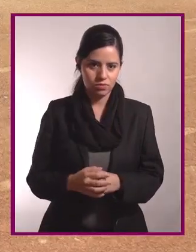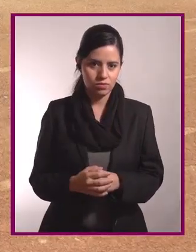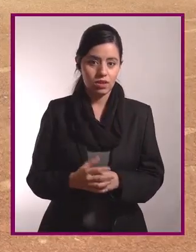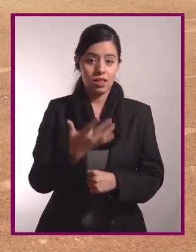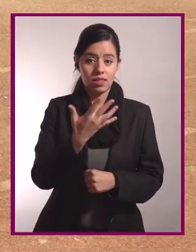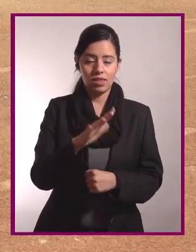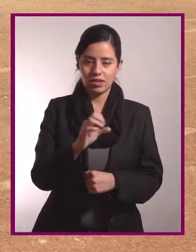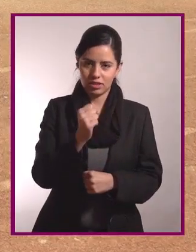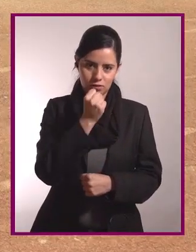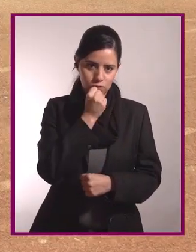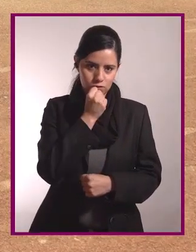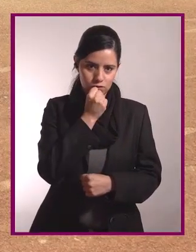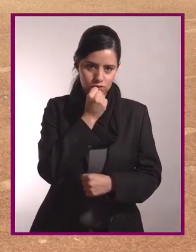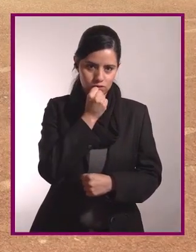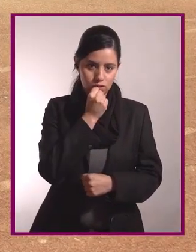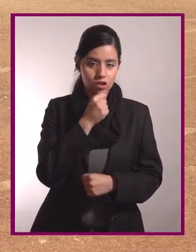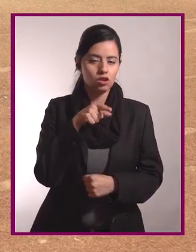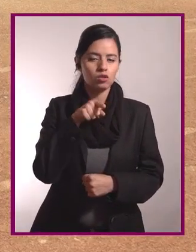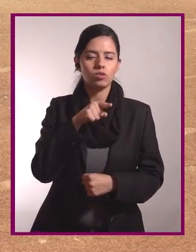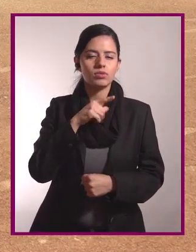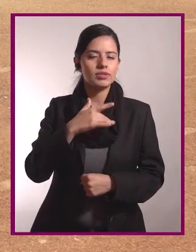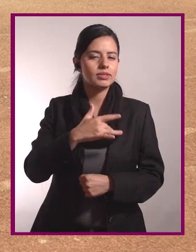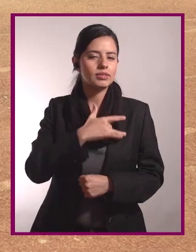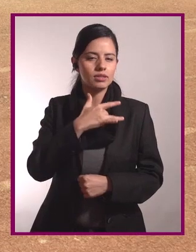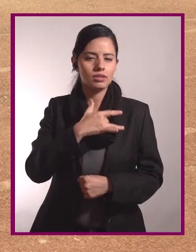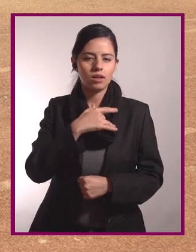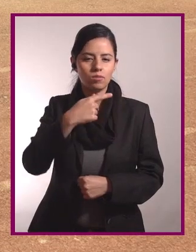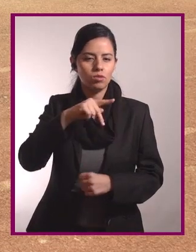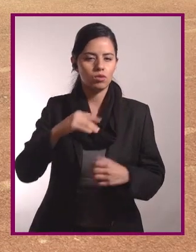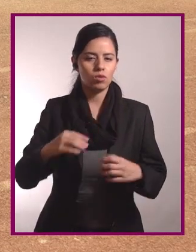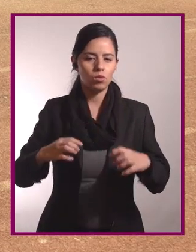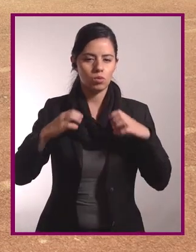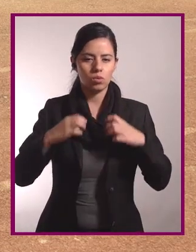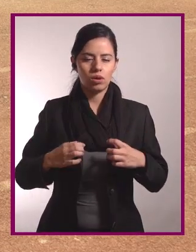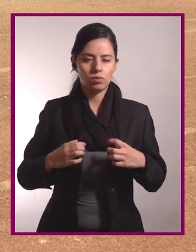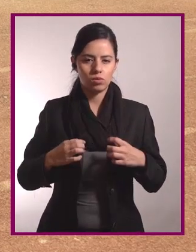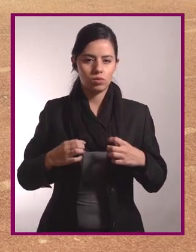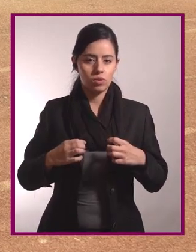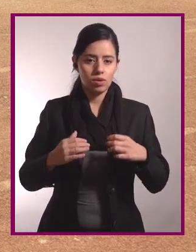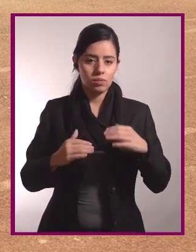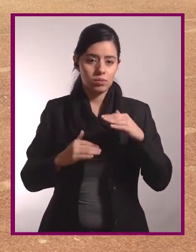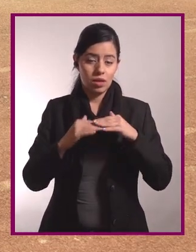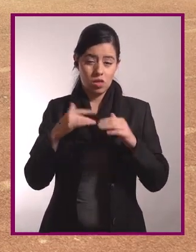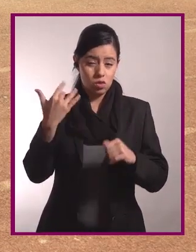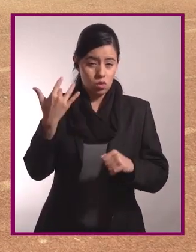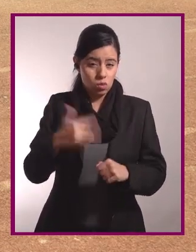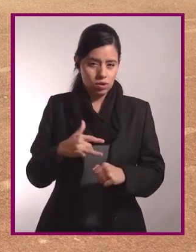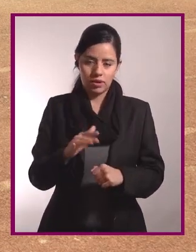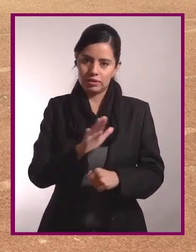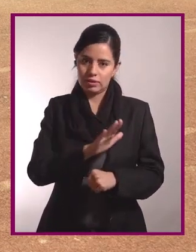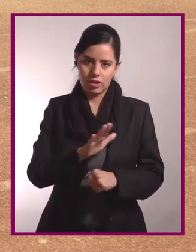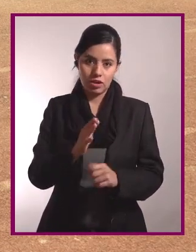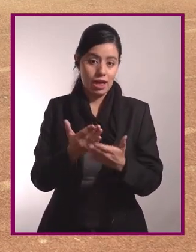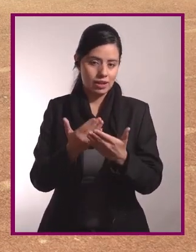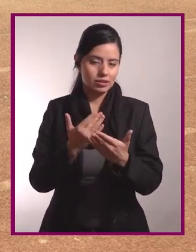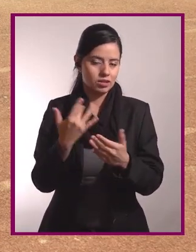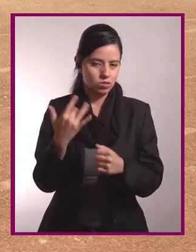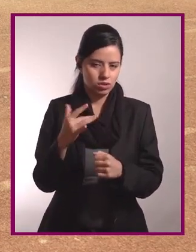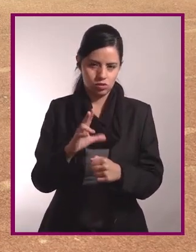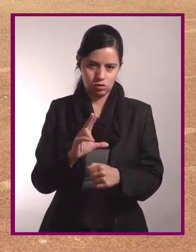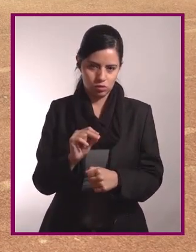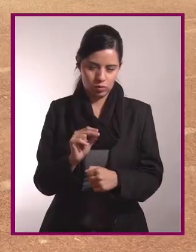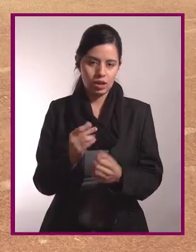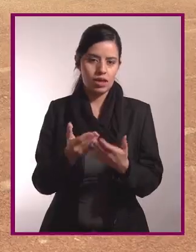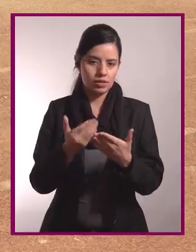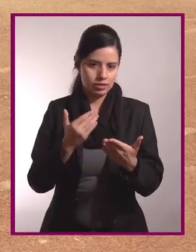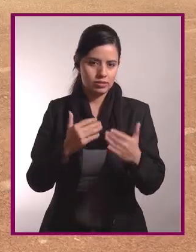dejan caer igual durante 10 segundos hasta donde su cuerpo no tenga